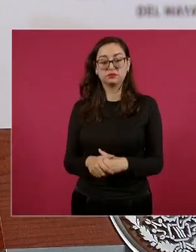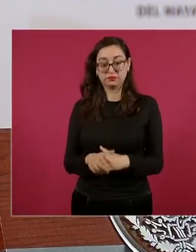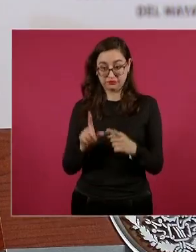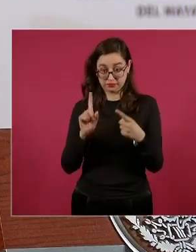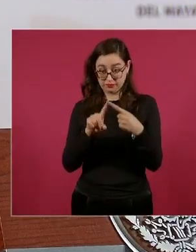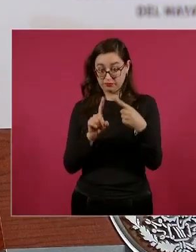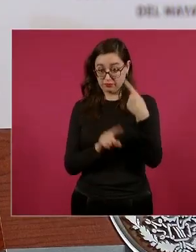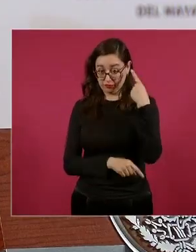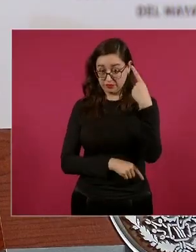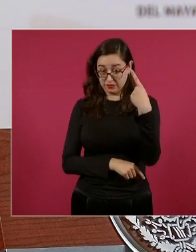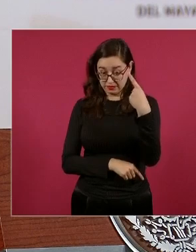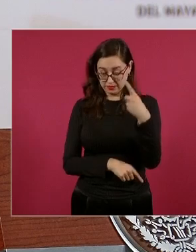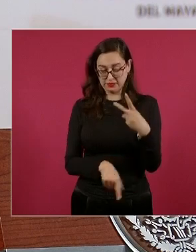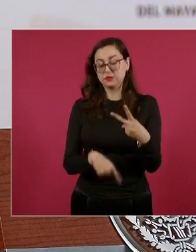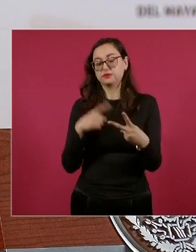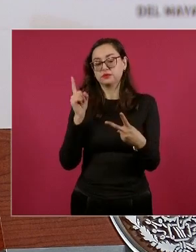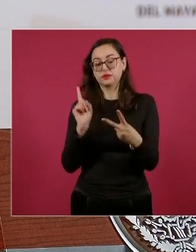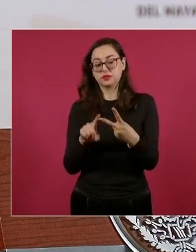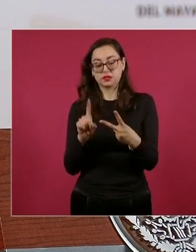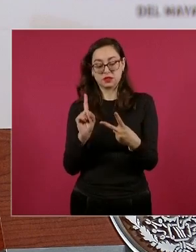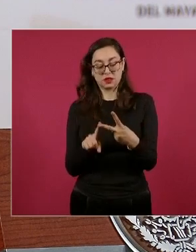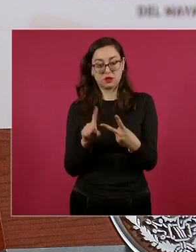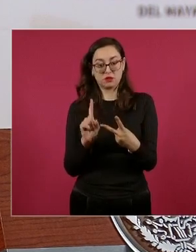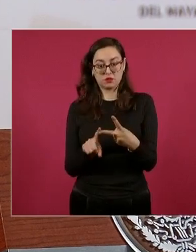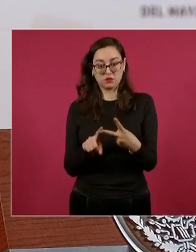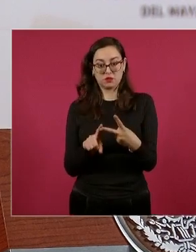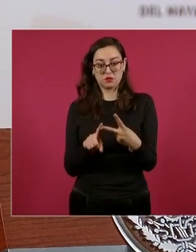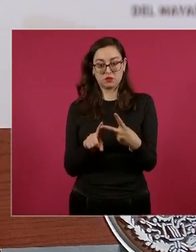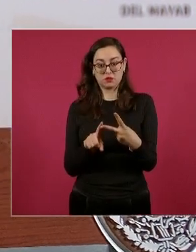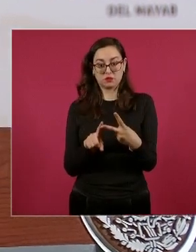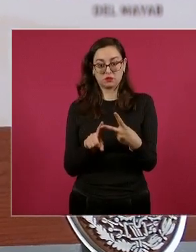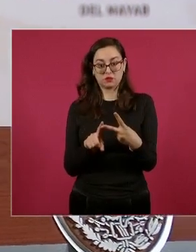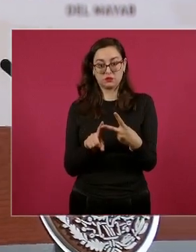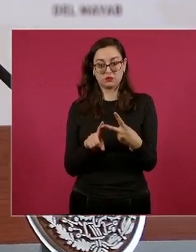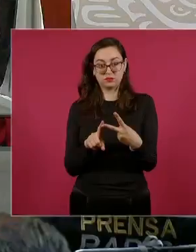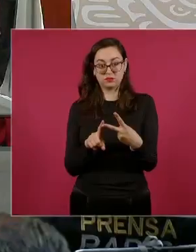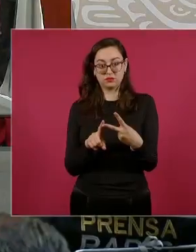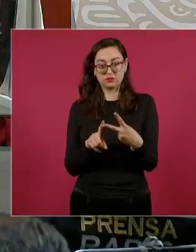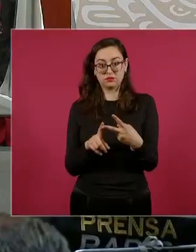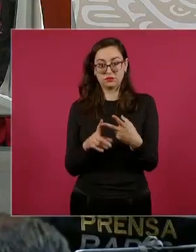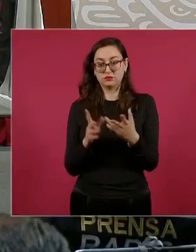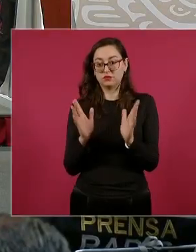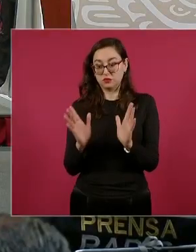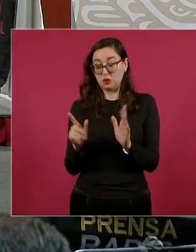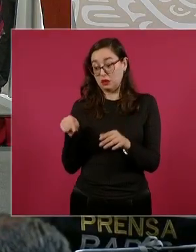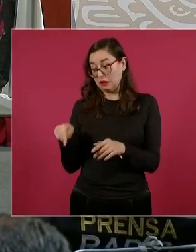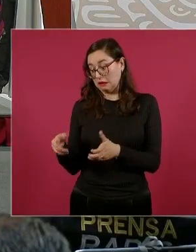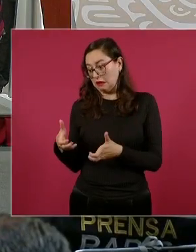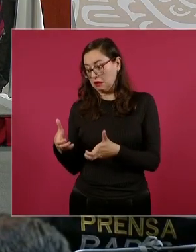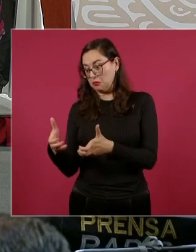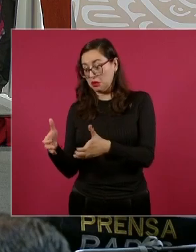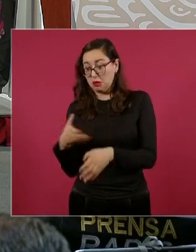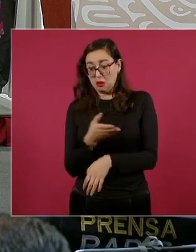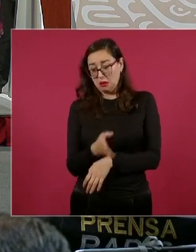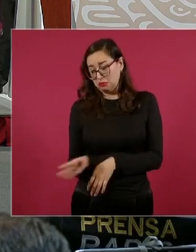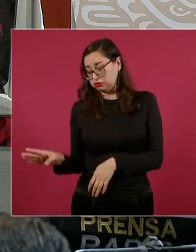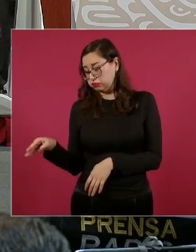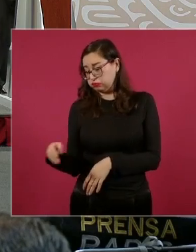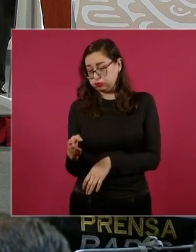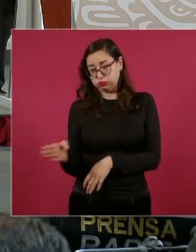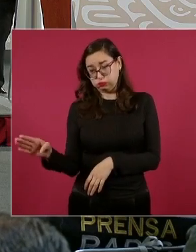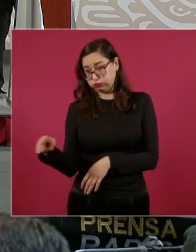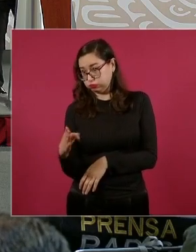primero, y segundo, ya estamos haciendo los puentes, porque